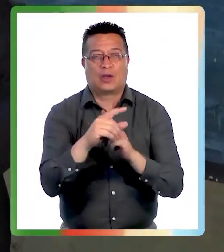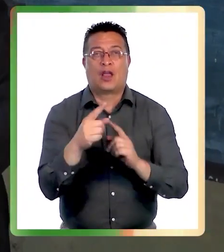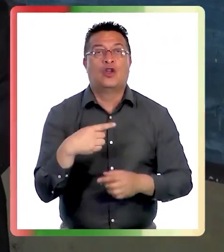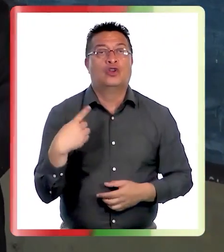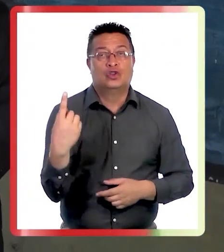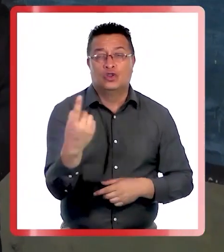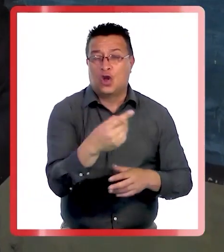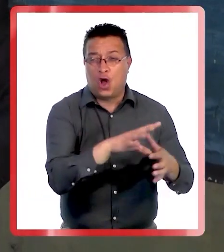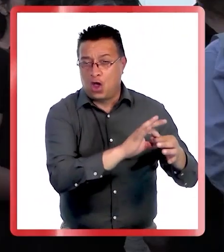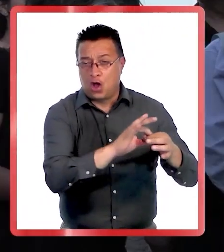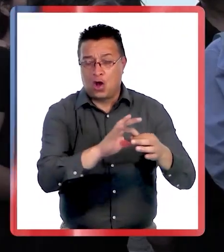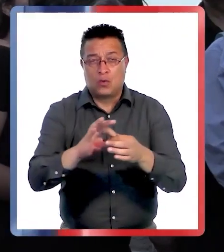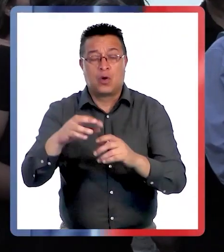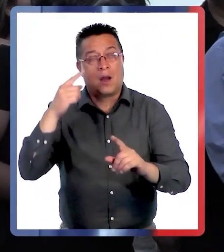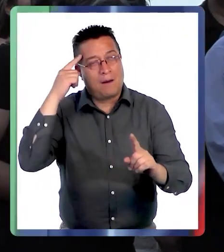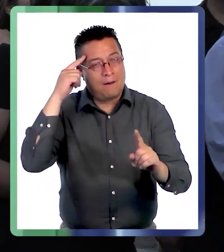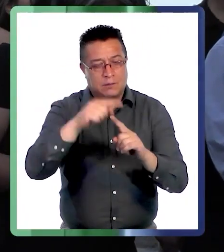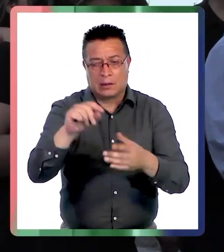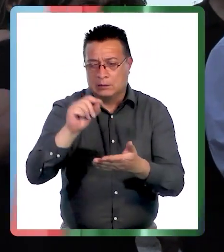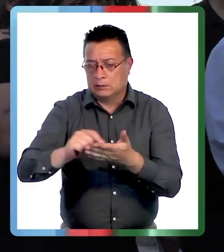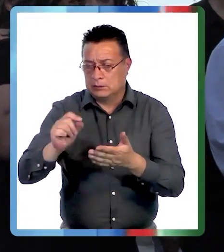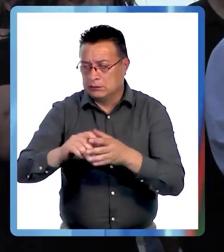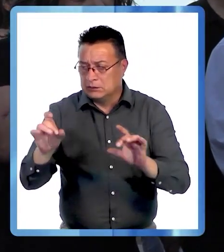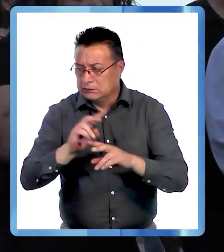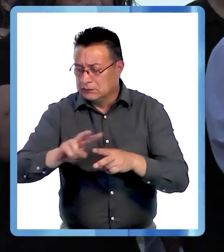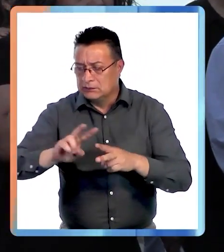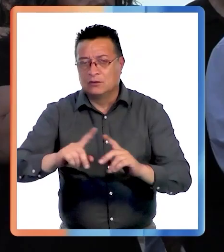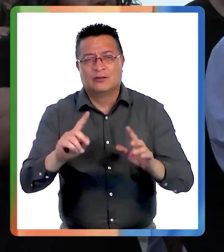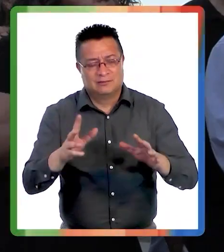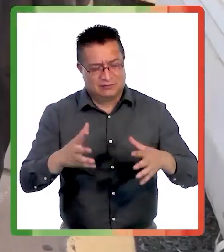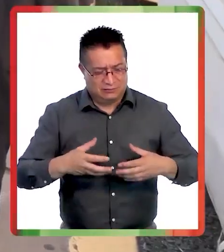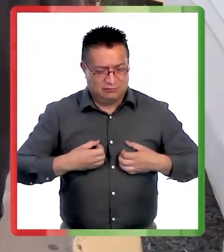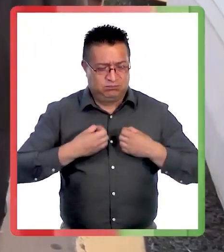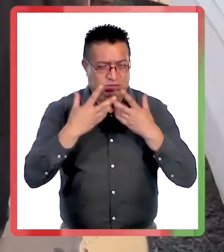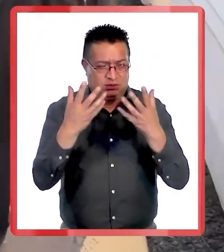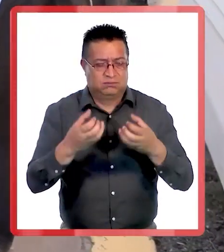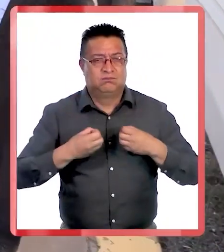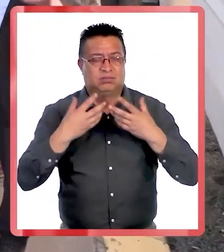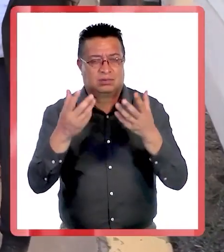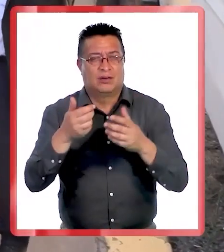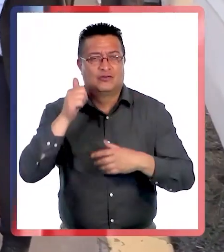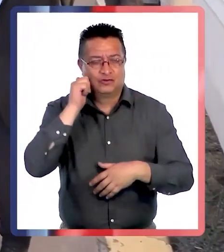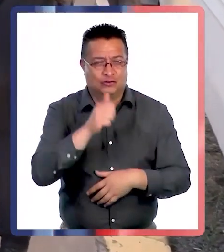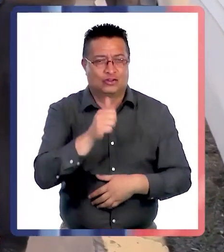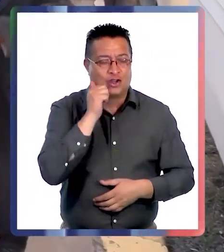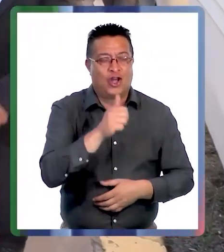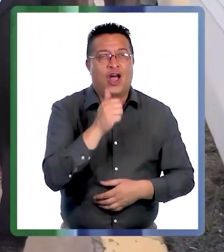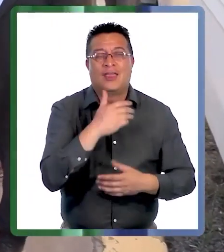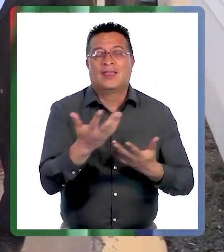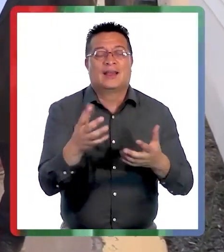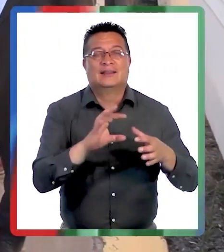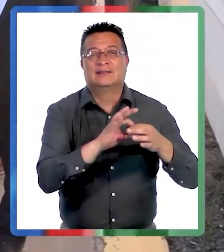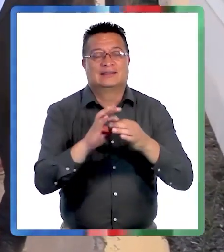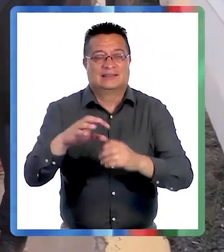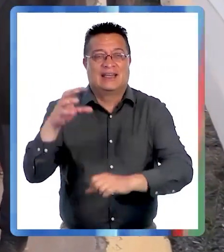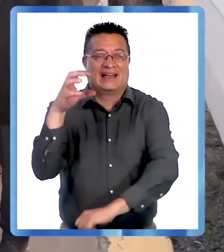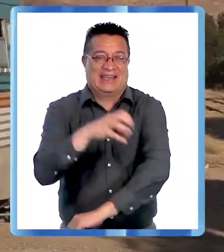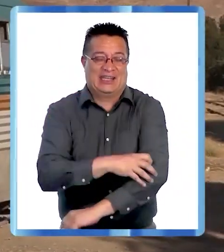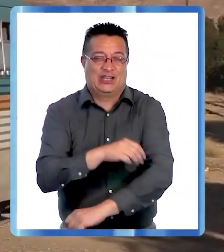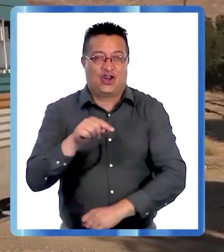sea con un guión ni maqueteado sino que también es vivir el día a día de lo que esta región